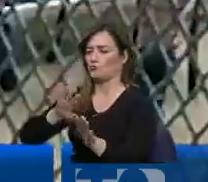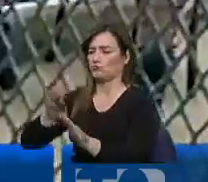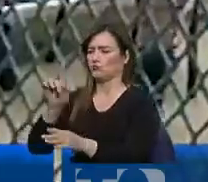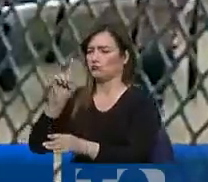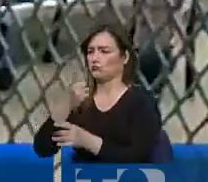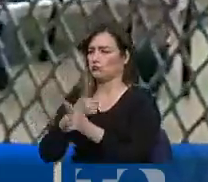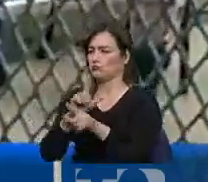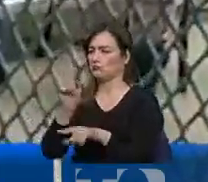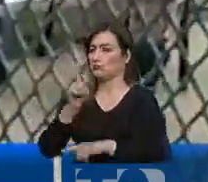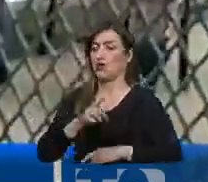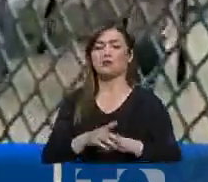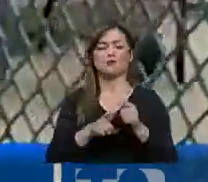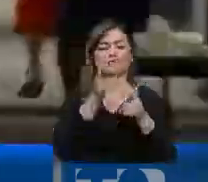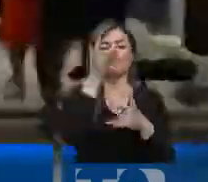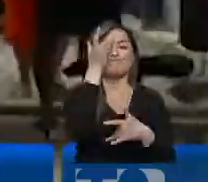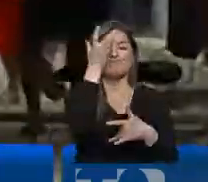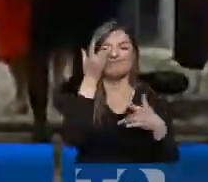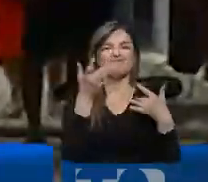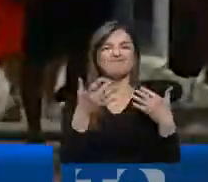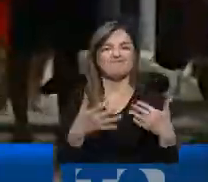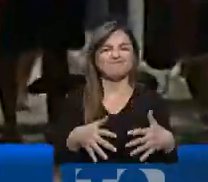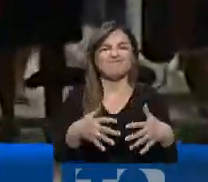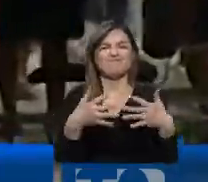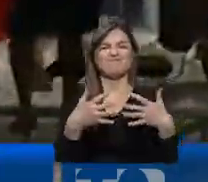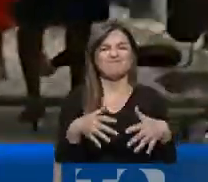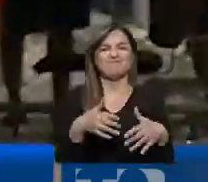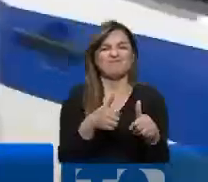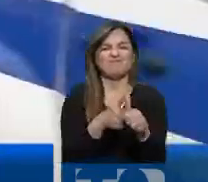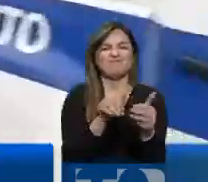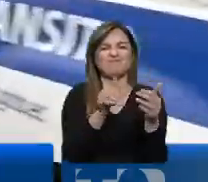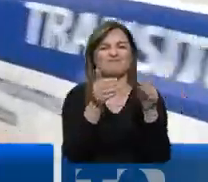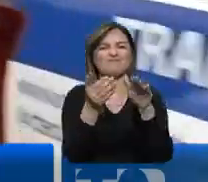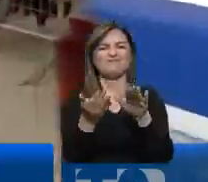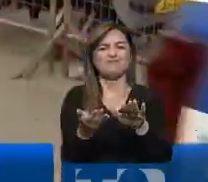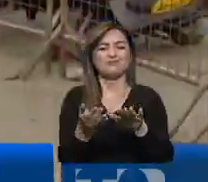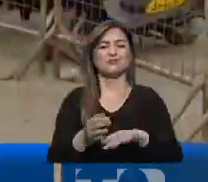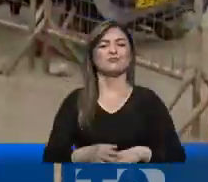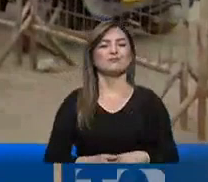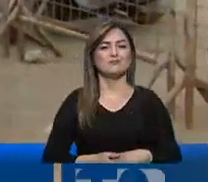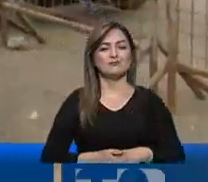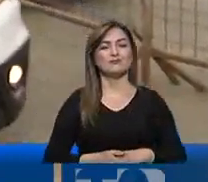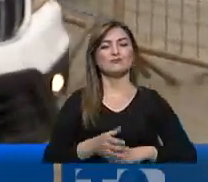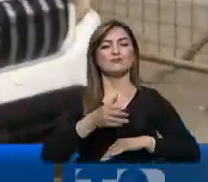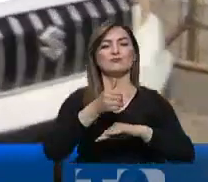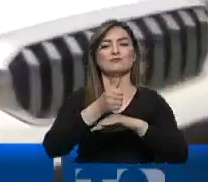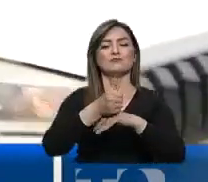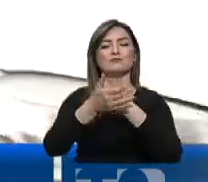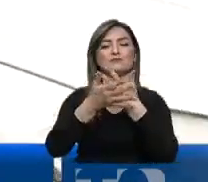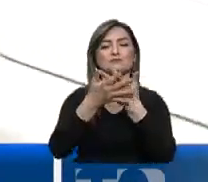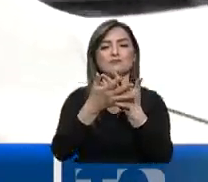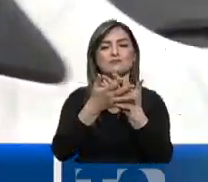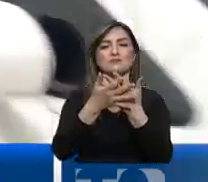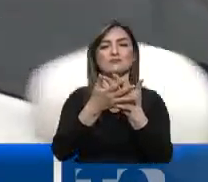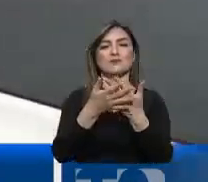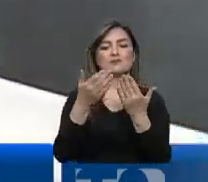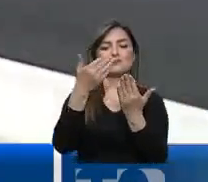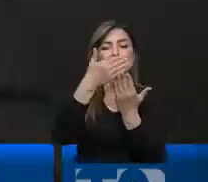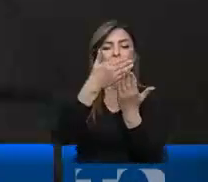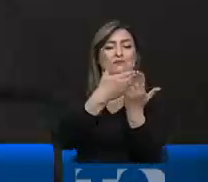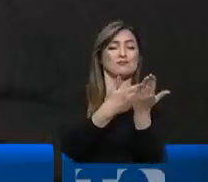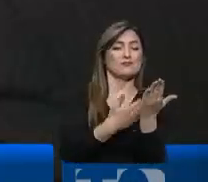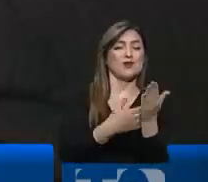y para personas con enfermedades crónicas y catastróficas, el SNAI ha logrado ejecutar un buen número de